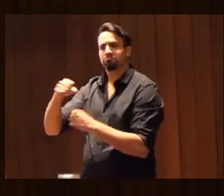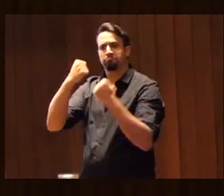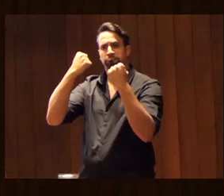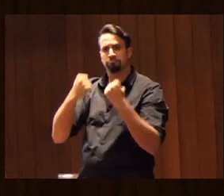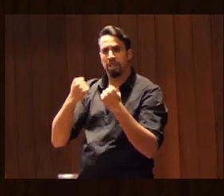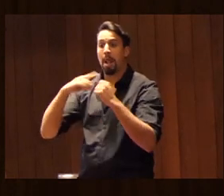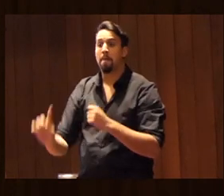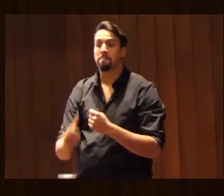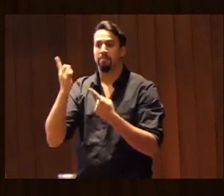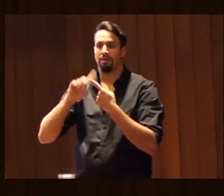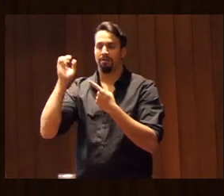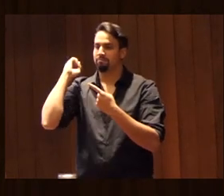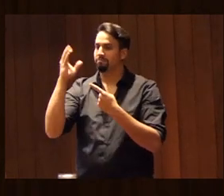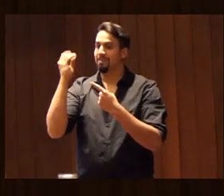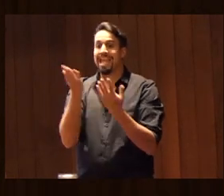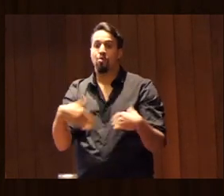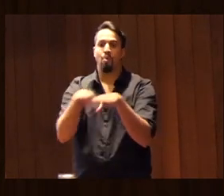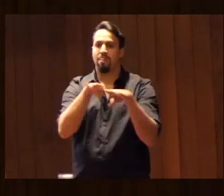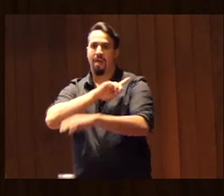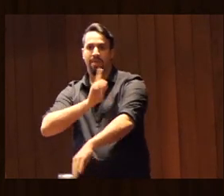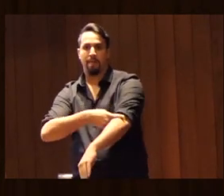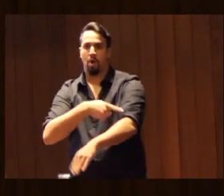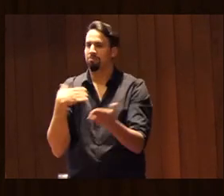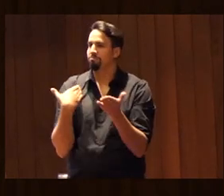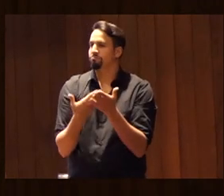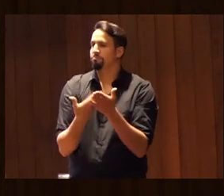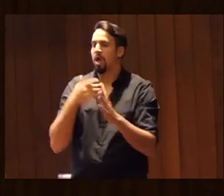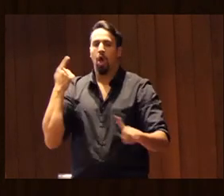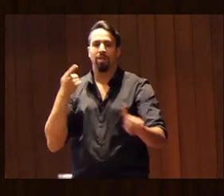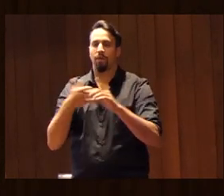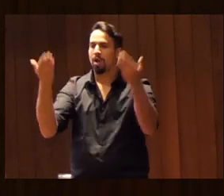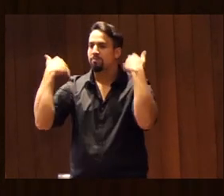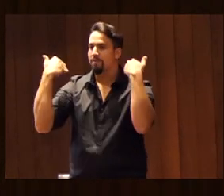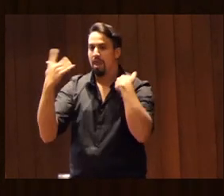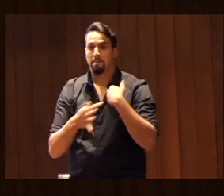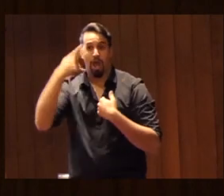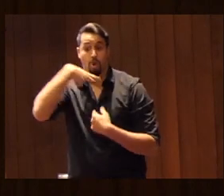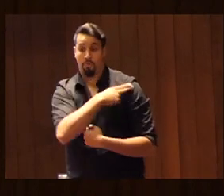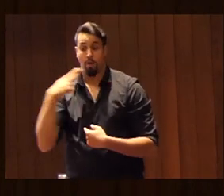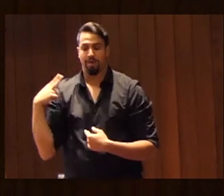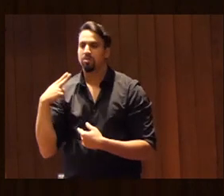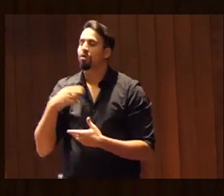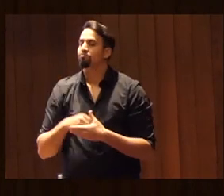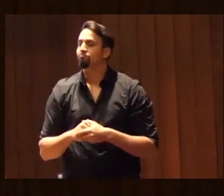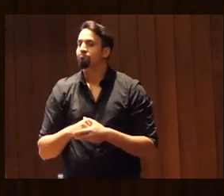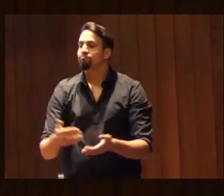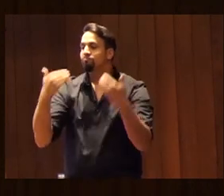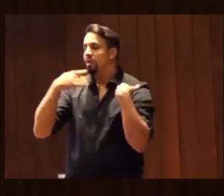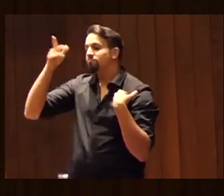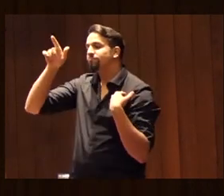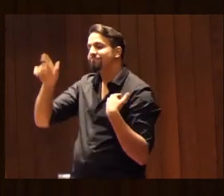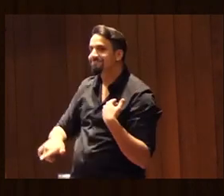La primera ponencia de Igualdad y Deporte, Argumentos para la Responsabilidad y el Compromiso, estará a cargo de